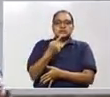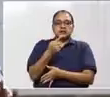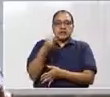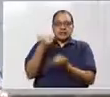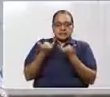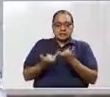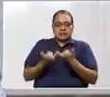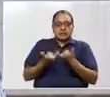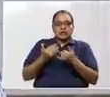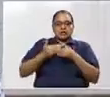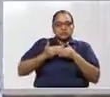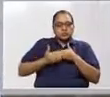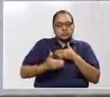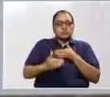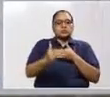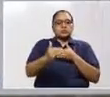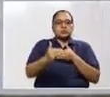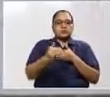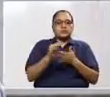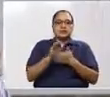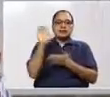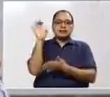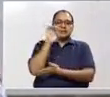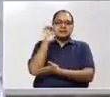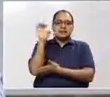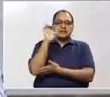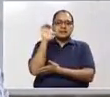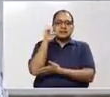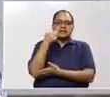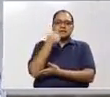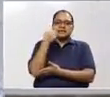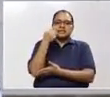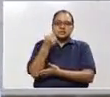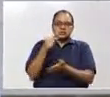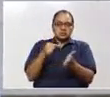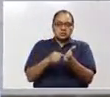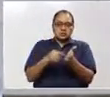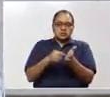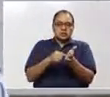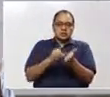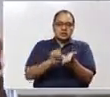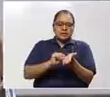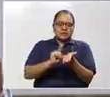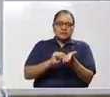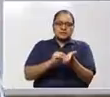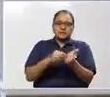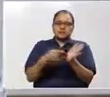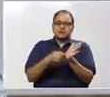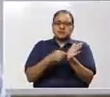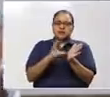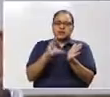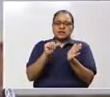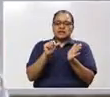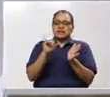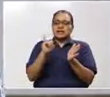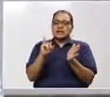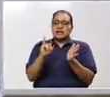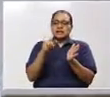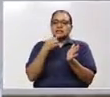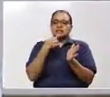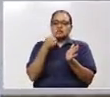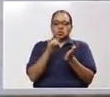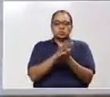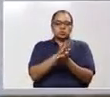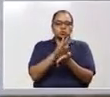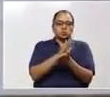este periodo que dure la emergencia, que la clave de autorización de impresión, el CAI, que consta en cada uno de los